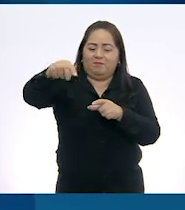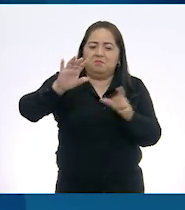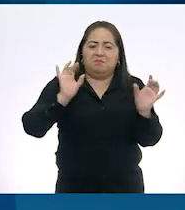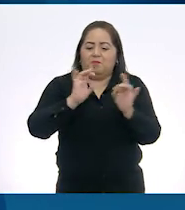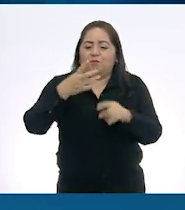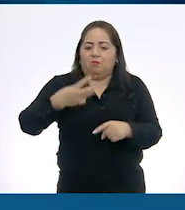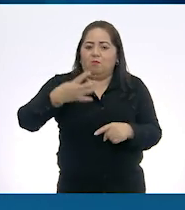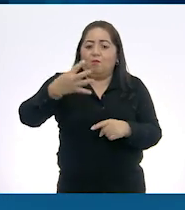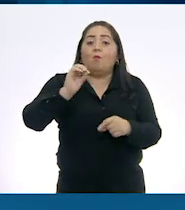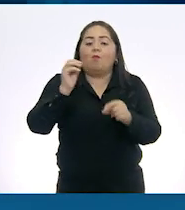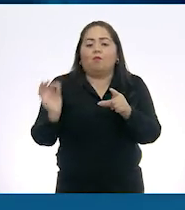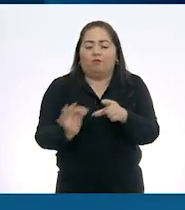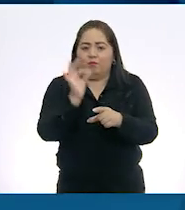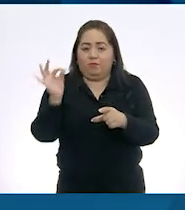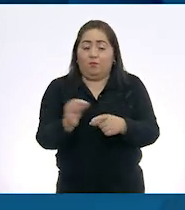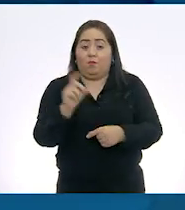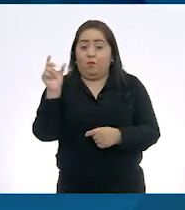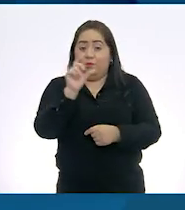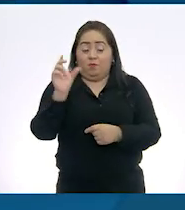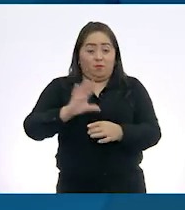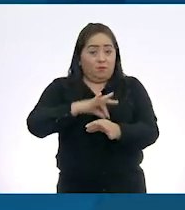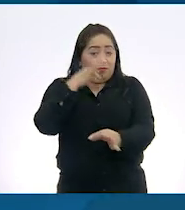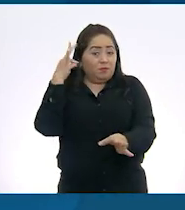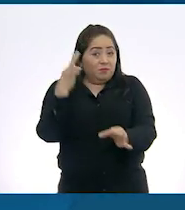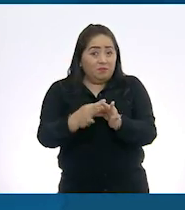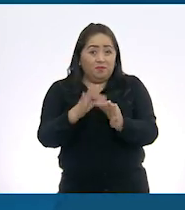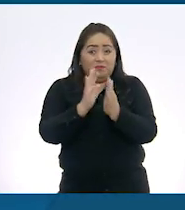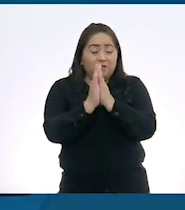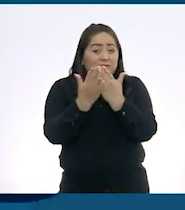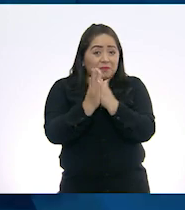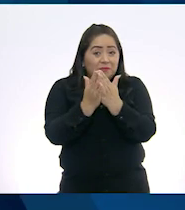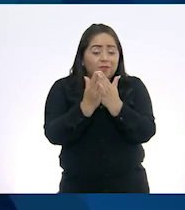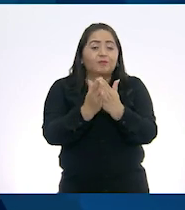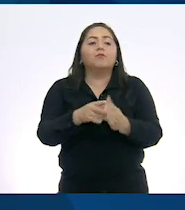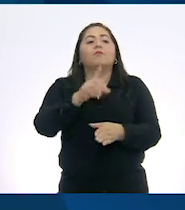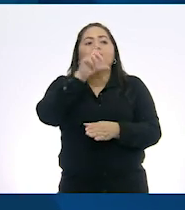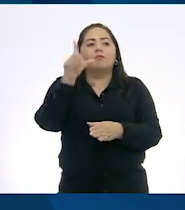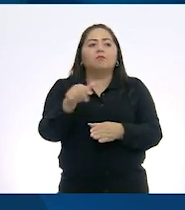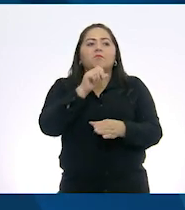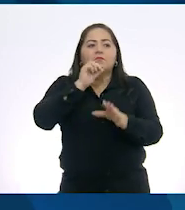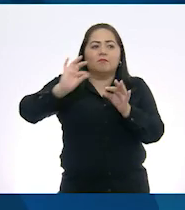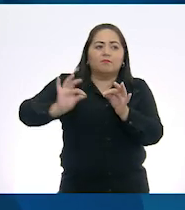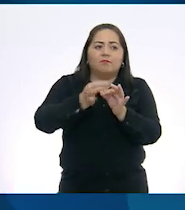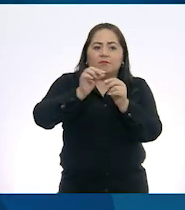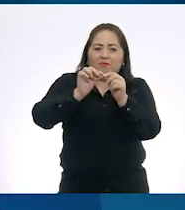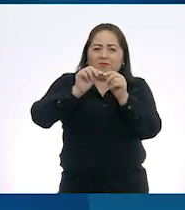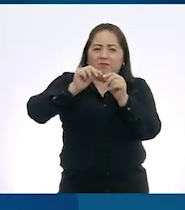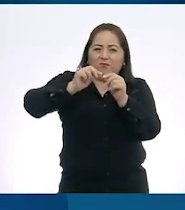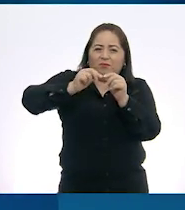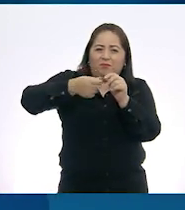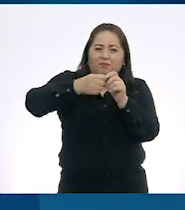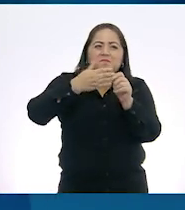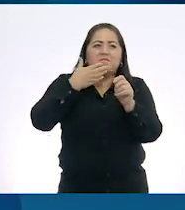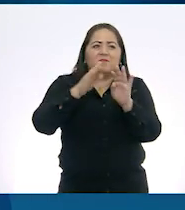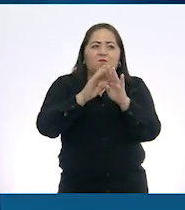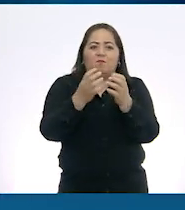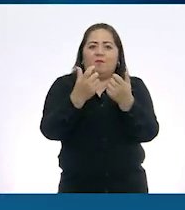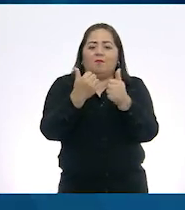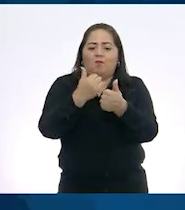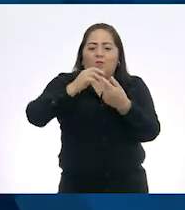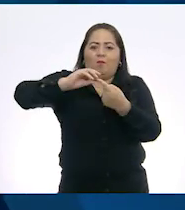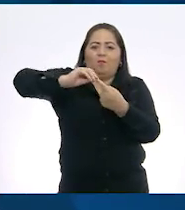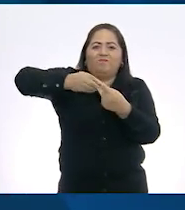caso de coserlo. Una vez con todas las partes del libro listas, se insertan en los tornillos y se aseguran con una tuerca.